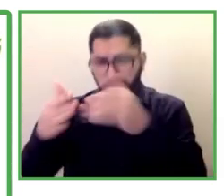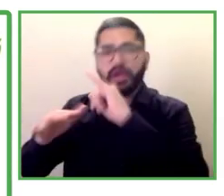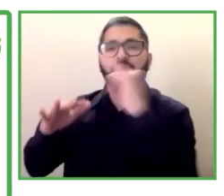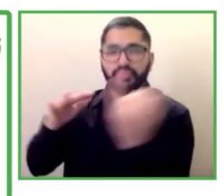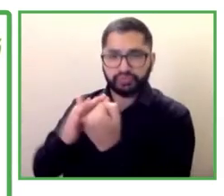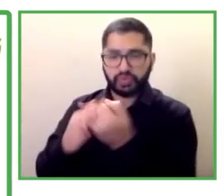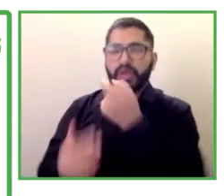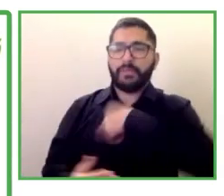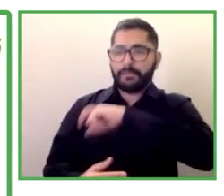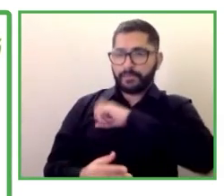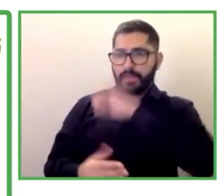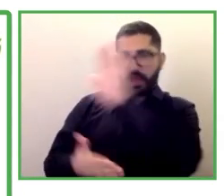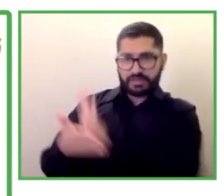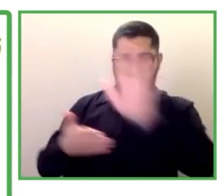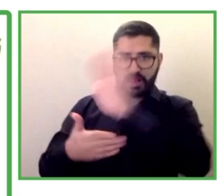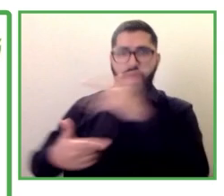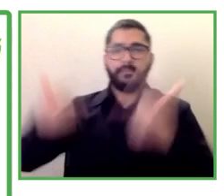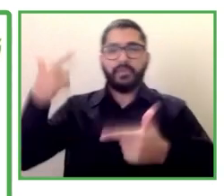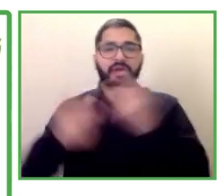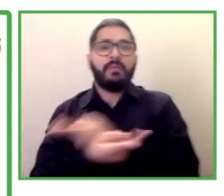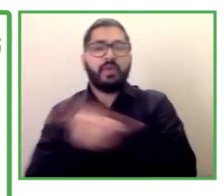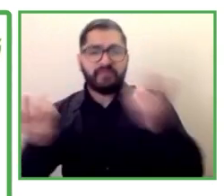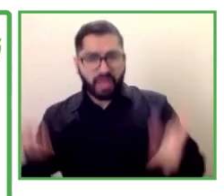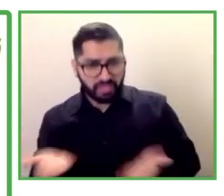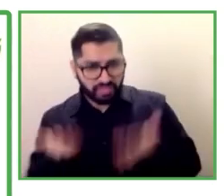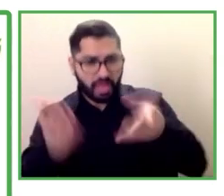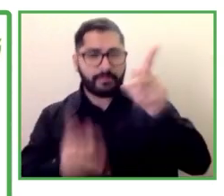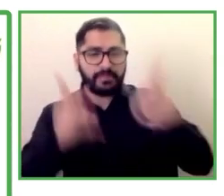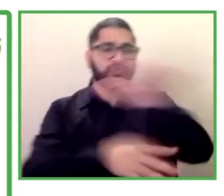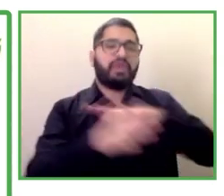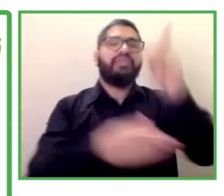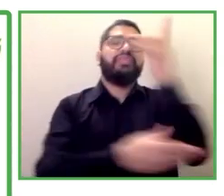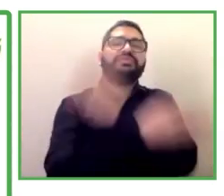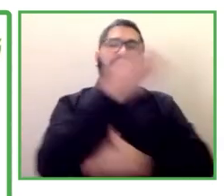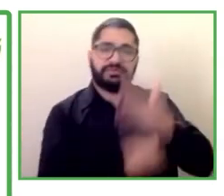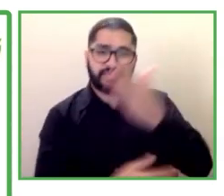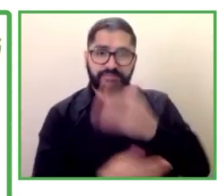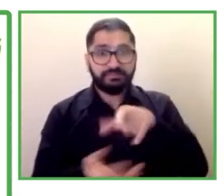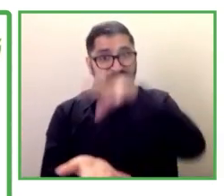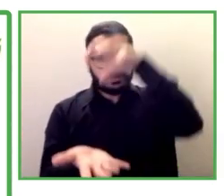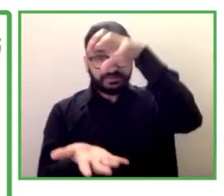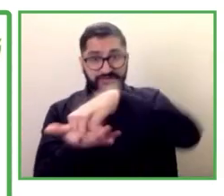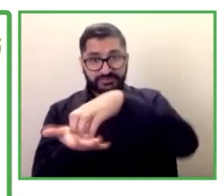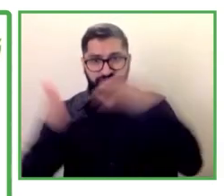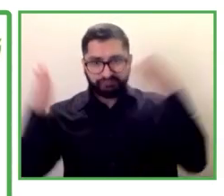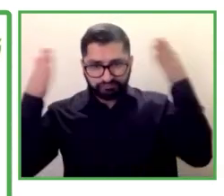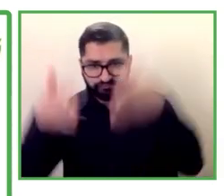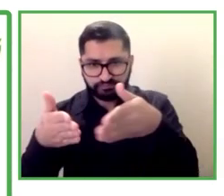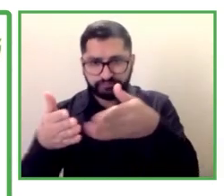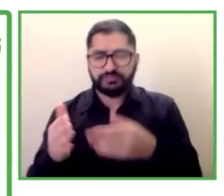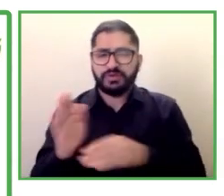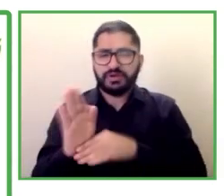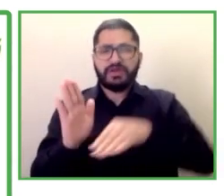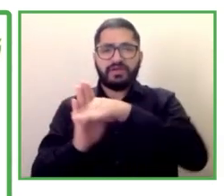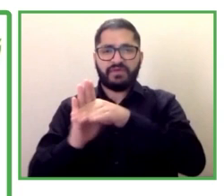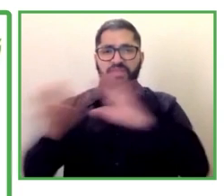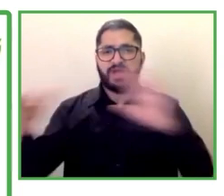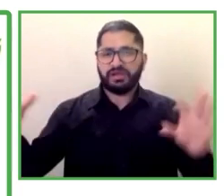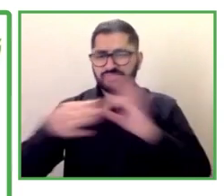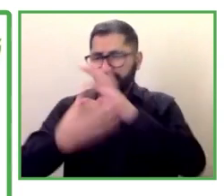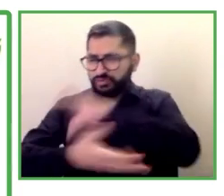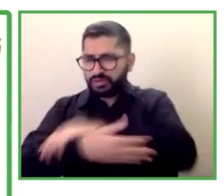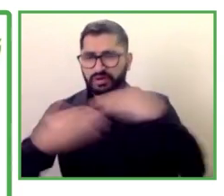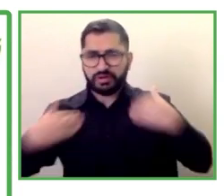discapacidad se lideran a nivel estatal desde la Dirección General de Derechos de las Personas con Discapacidad entre las funciones que